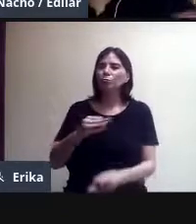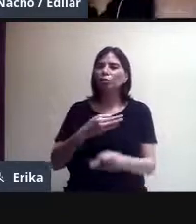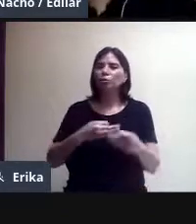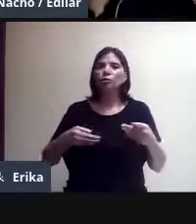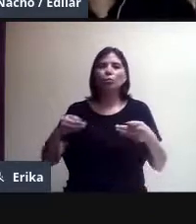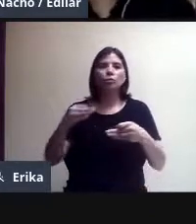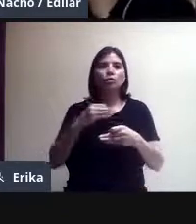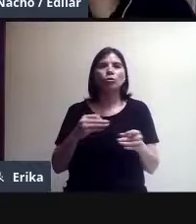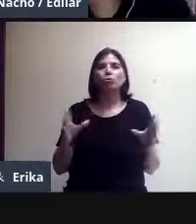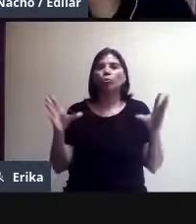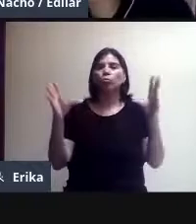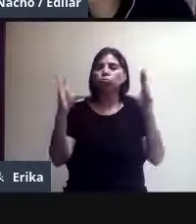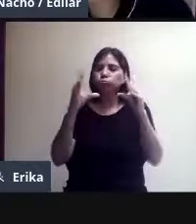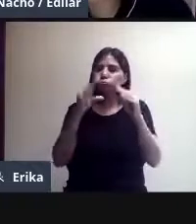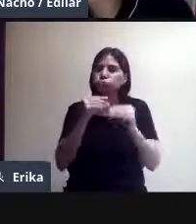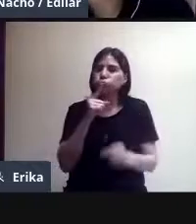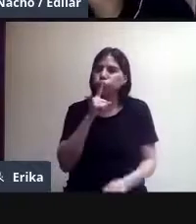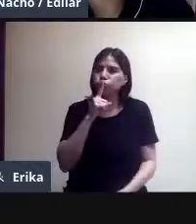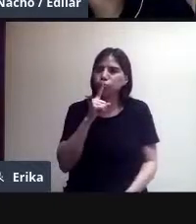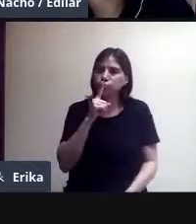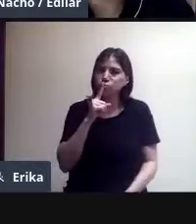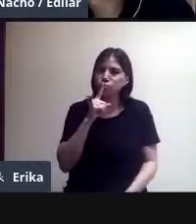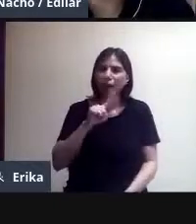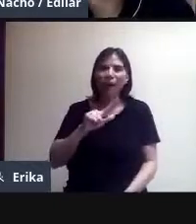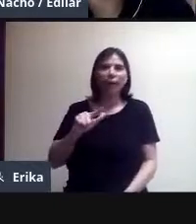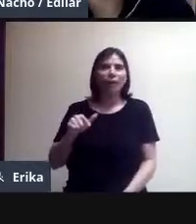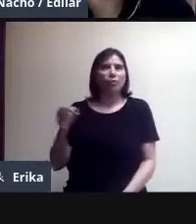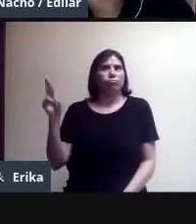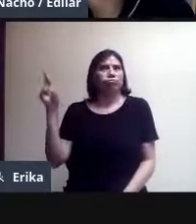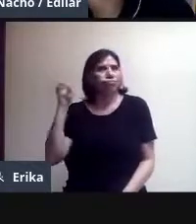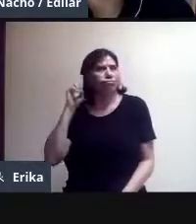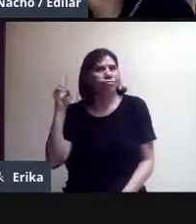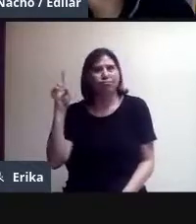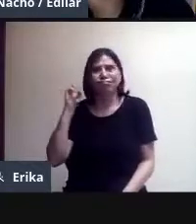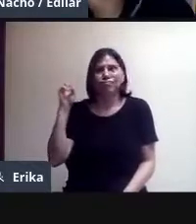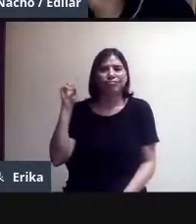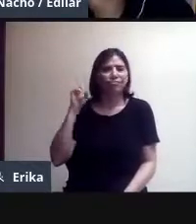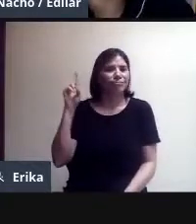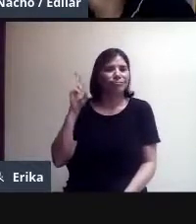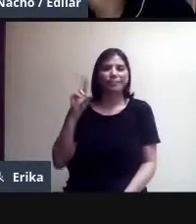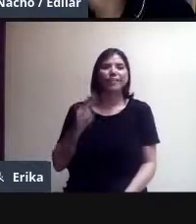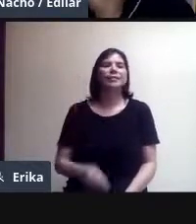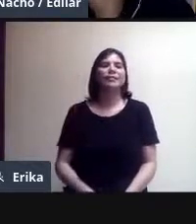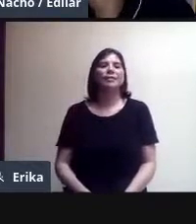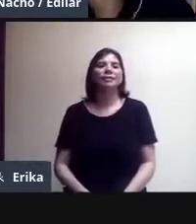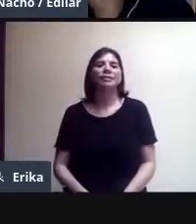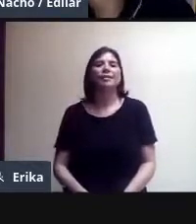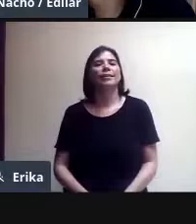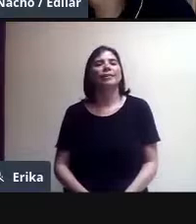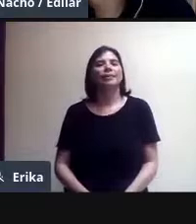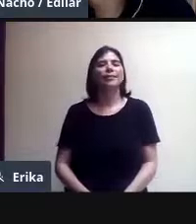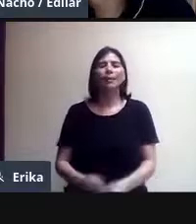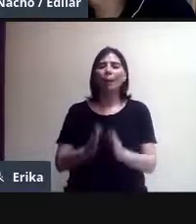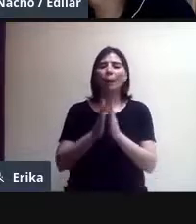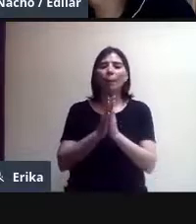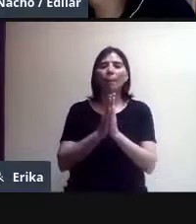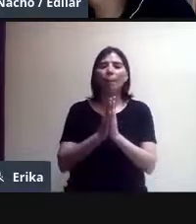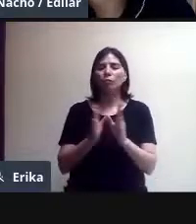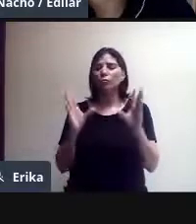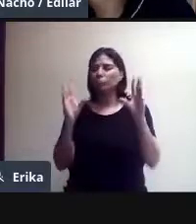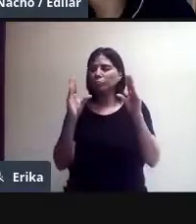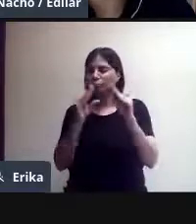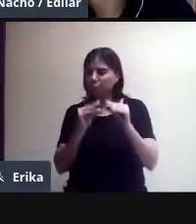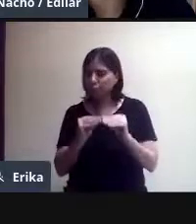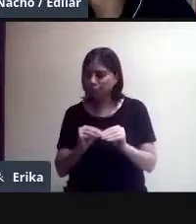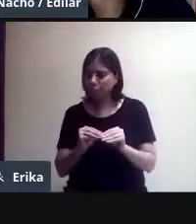una cacareada de todos los niños, esto es muy, ellos muy rápido y desde muy chiquitos aprenden a solitos activar